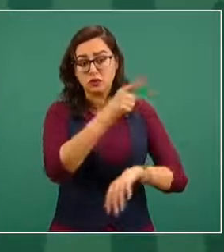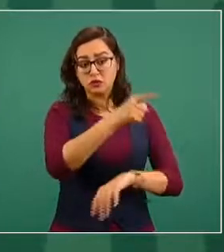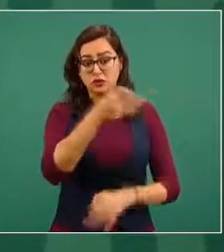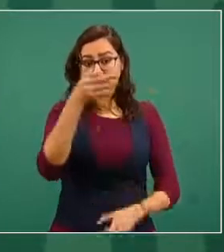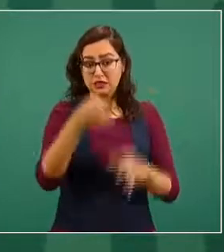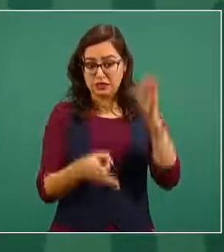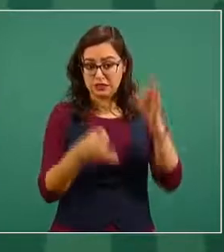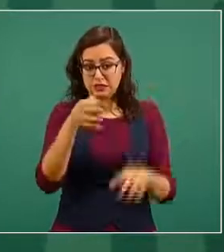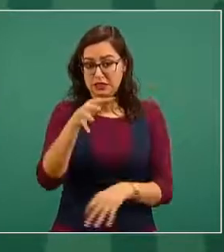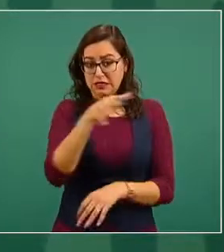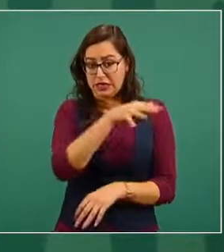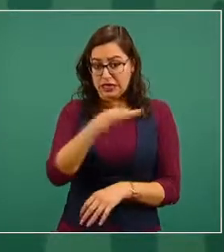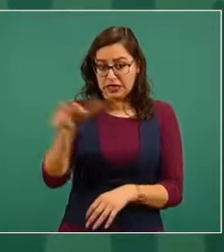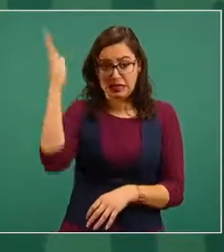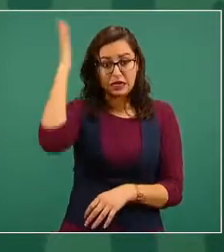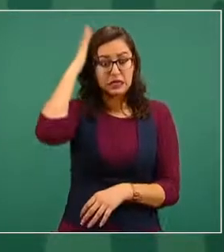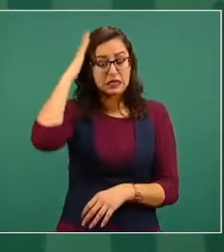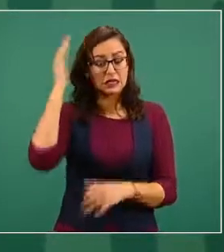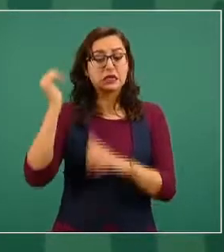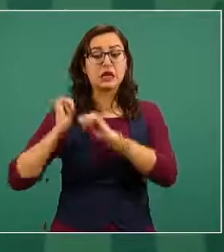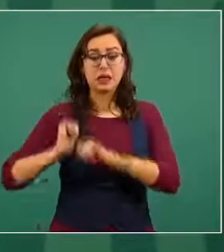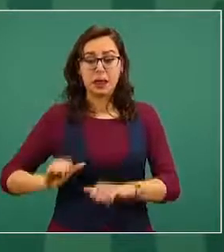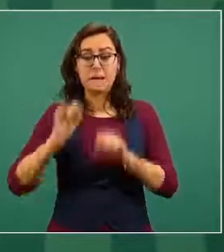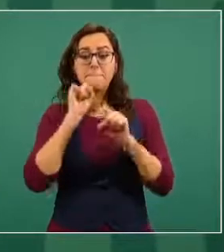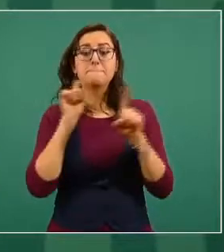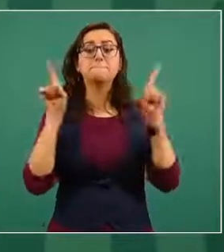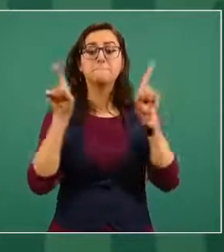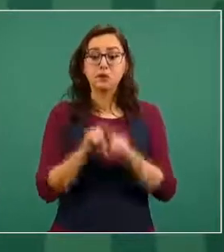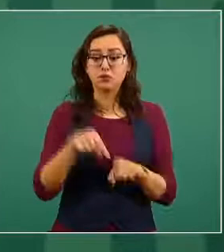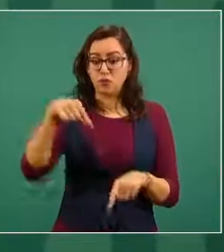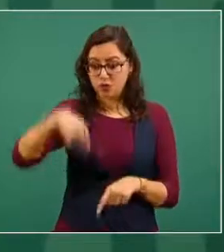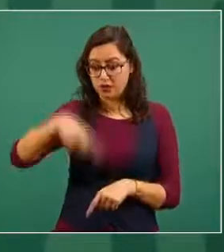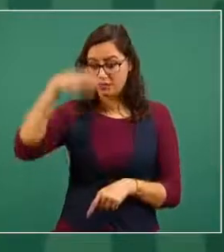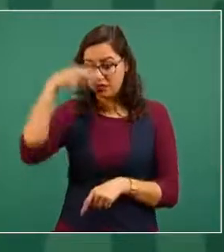Tuve una reunión con el embajador de los Estados Unidos en México.